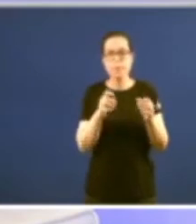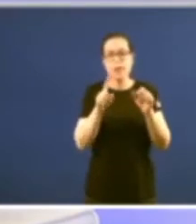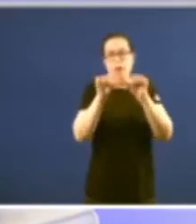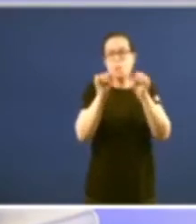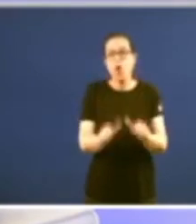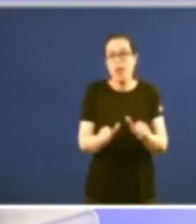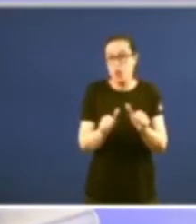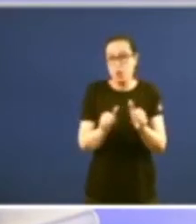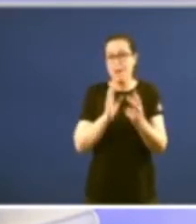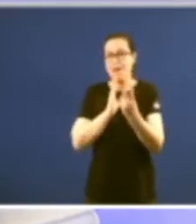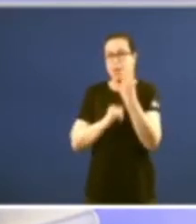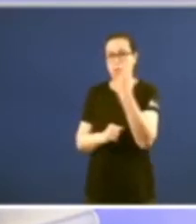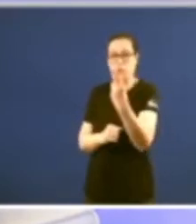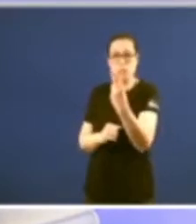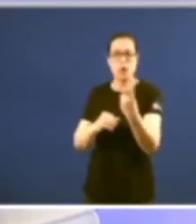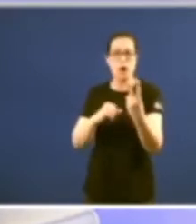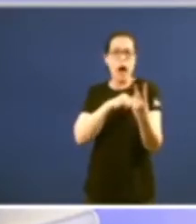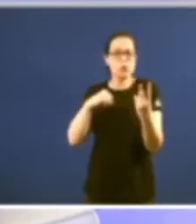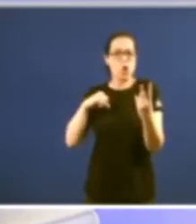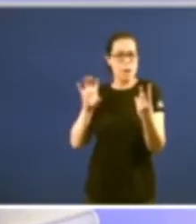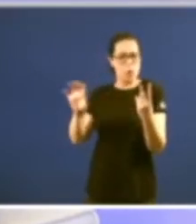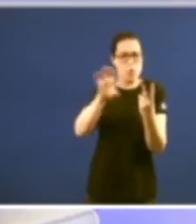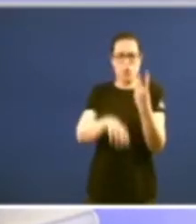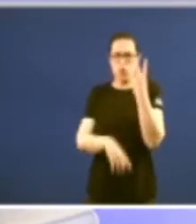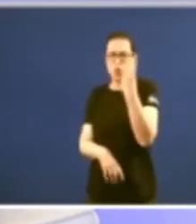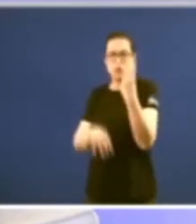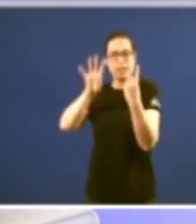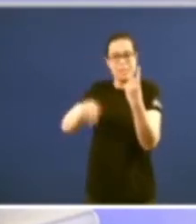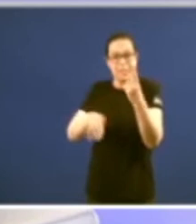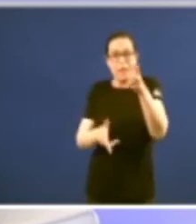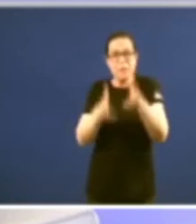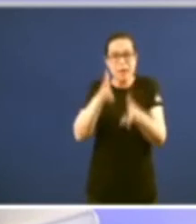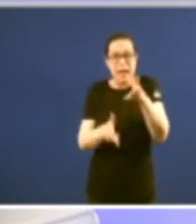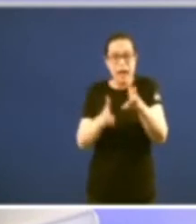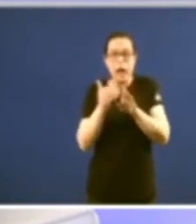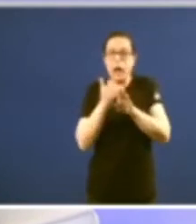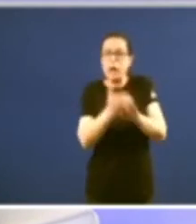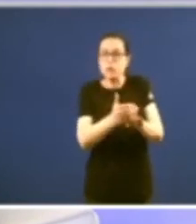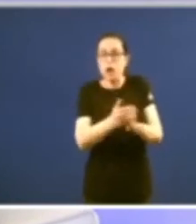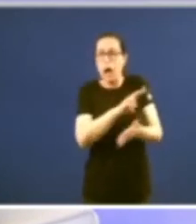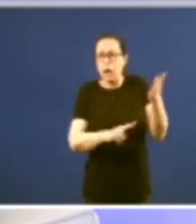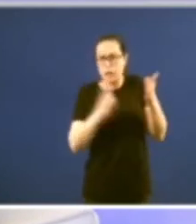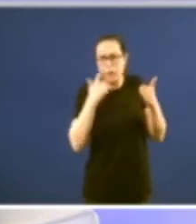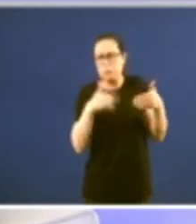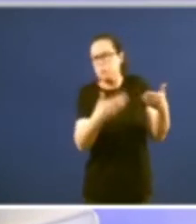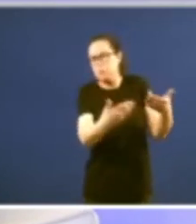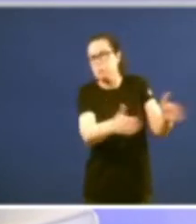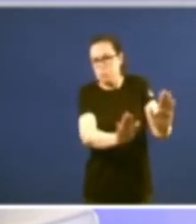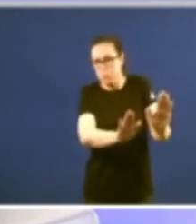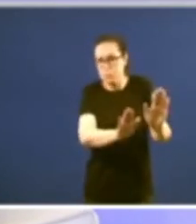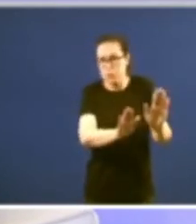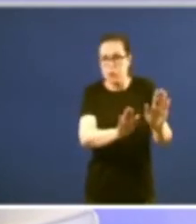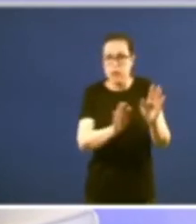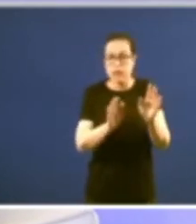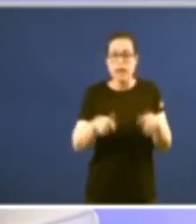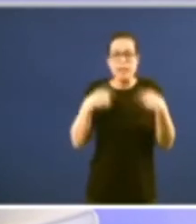por tanto este vamos a ter dúas comunidades de verdad saberemos como arreglamos o de Galicia e logo haberá unha